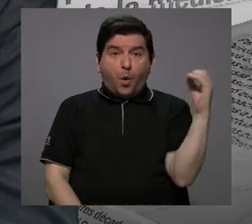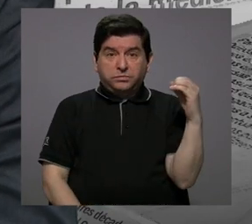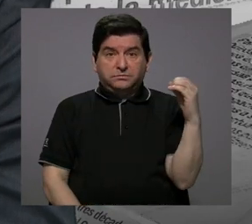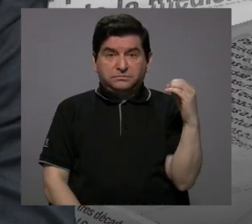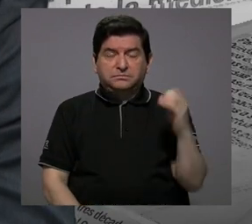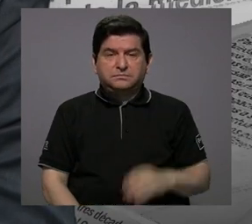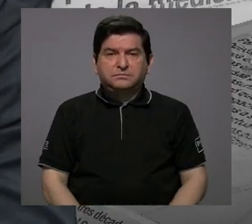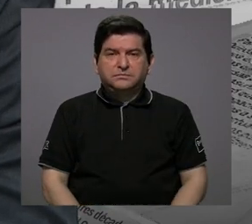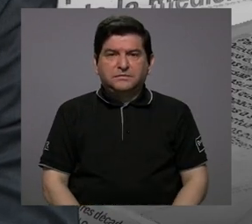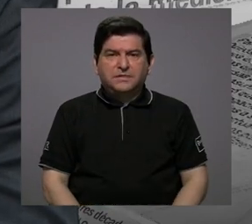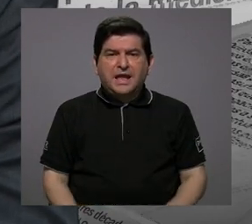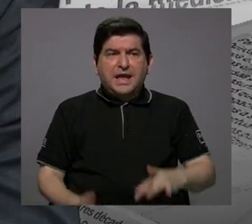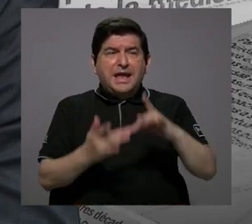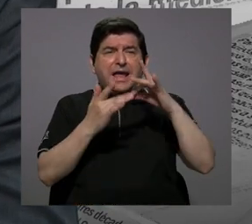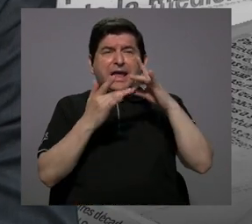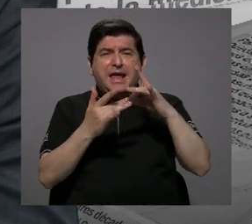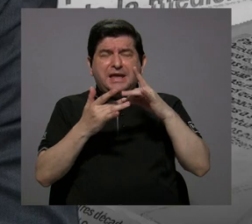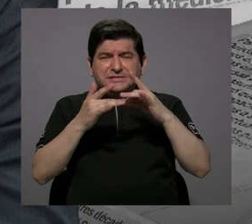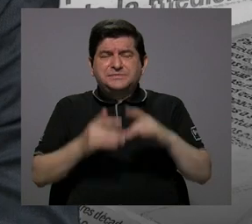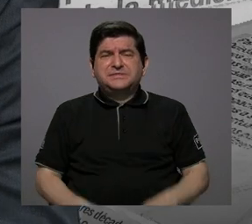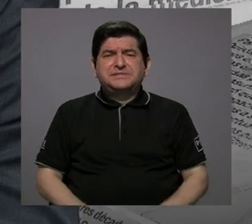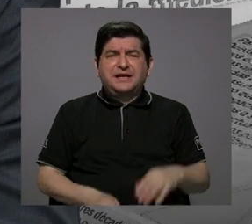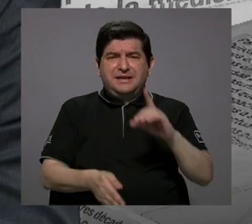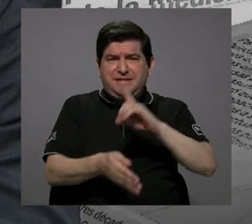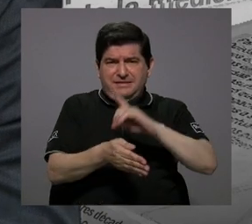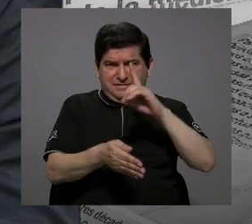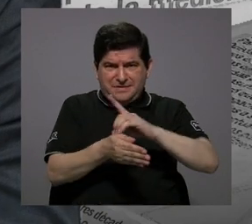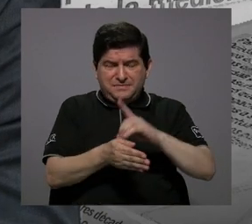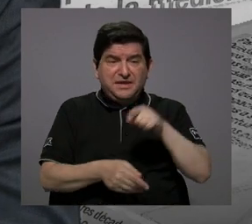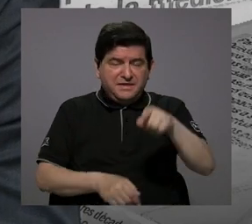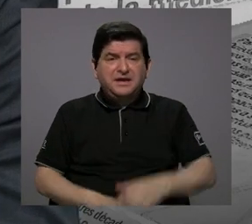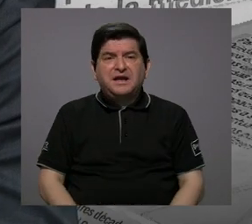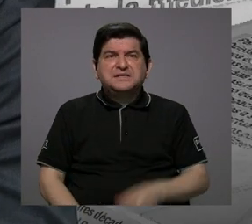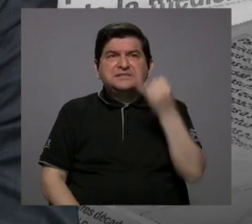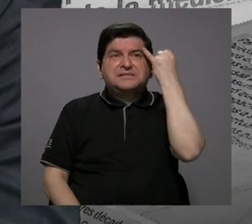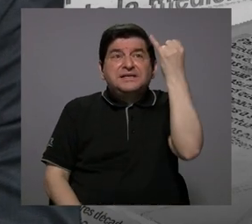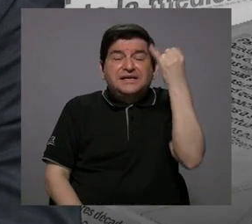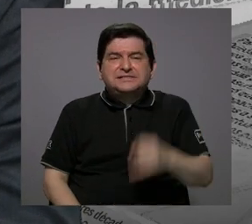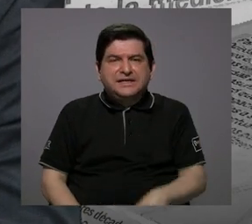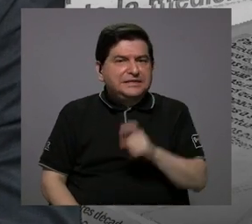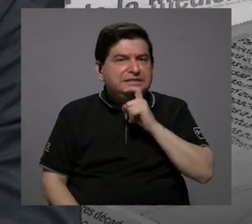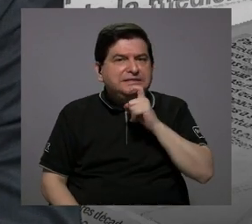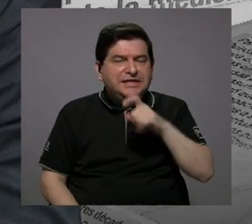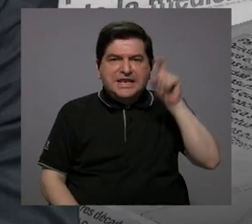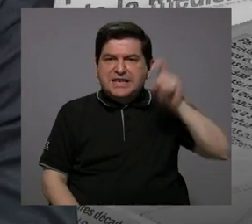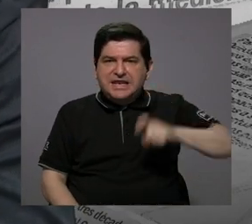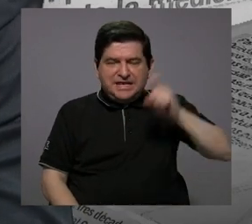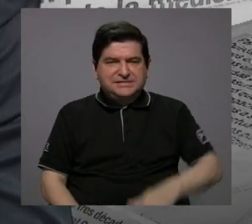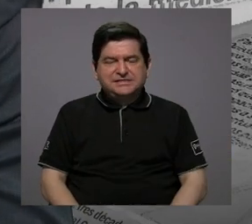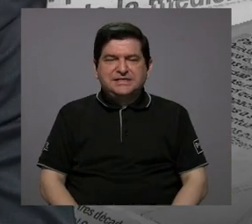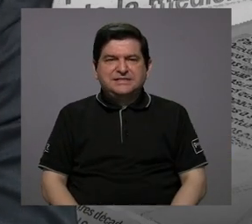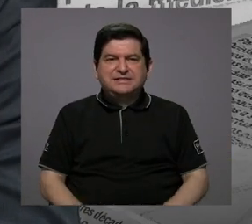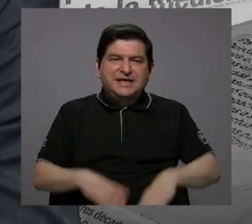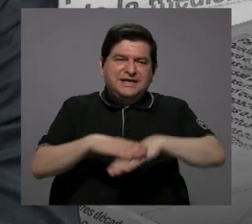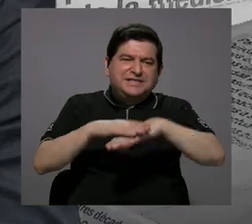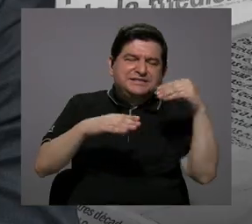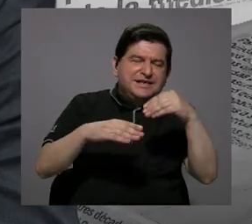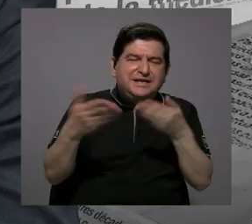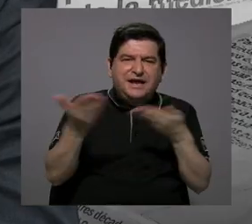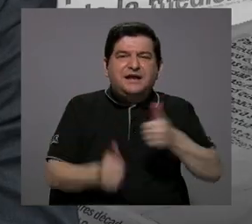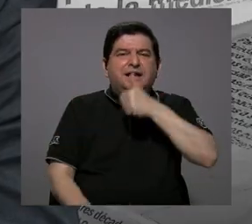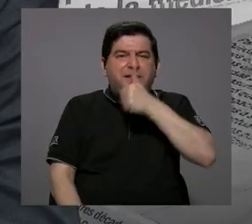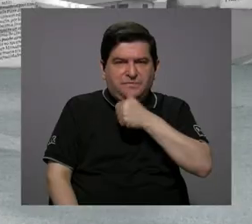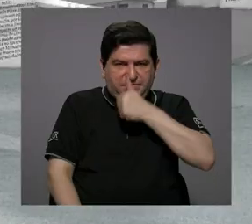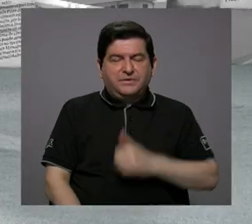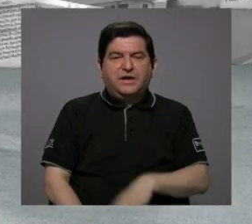cuáles son las especialidades médicas en esa línea crítica que se requiere esa tercerización de los servicios,